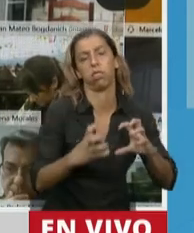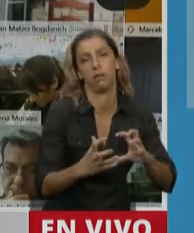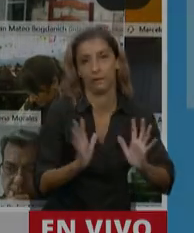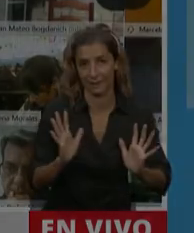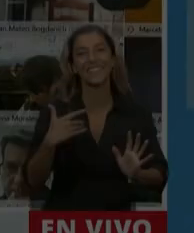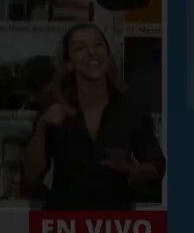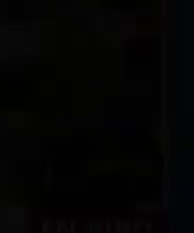Gracias, diputado. diputado. Gracias,